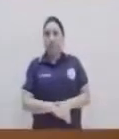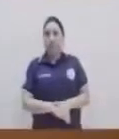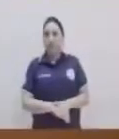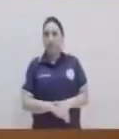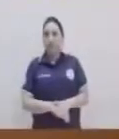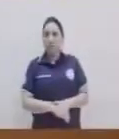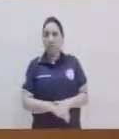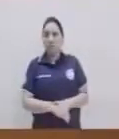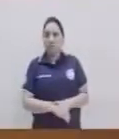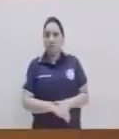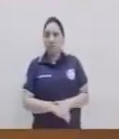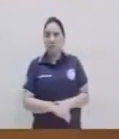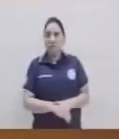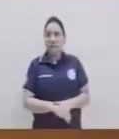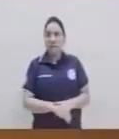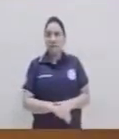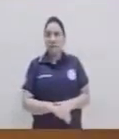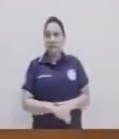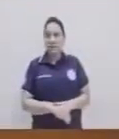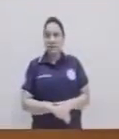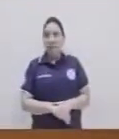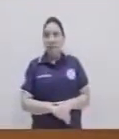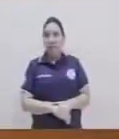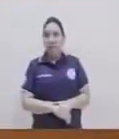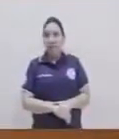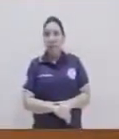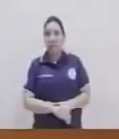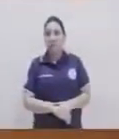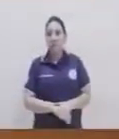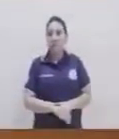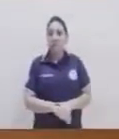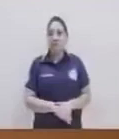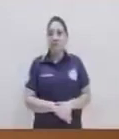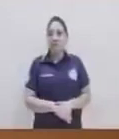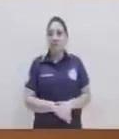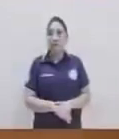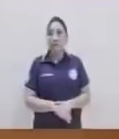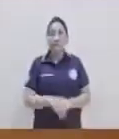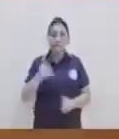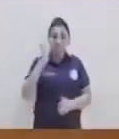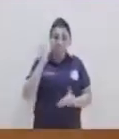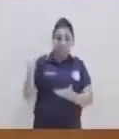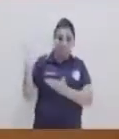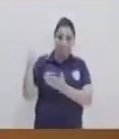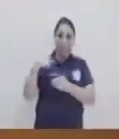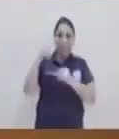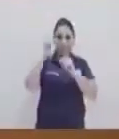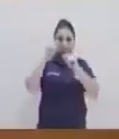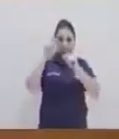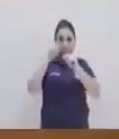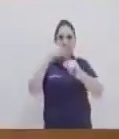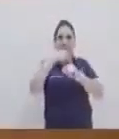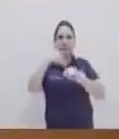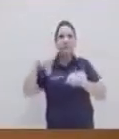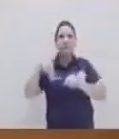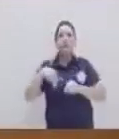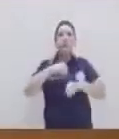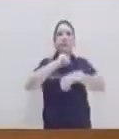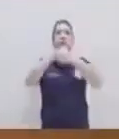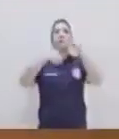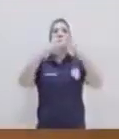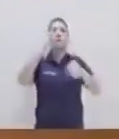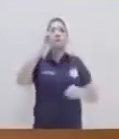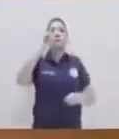Vamos a colocar... Calculando el centro de nuestra... De nuestra hoja. De nuestra hoja. Sí. Y ese punto, a ese punto le llamaremos nosotros